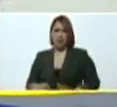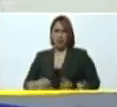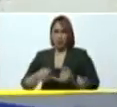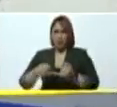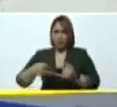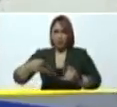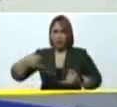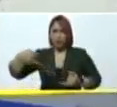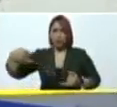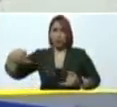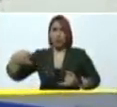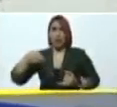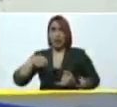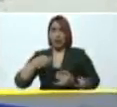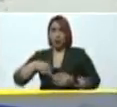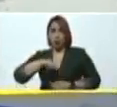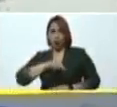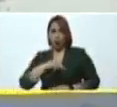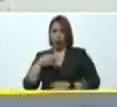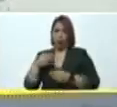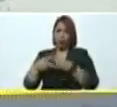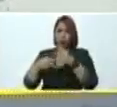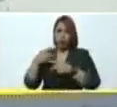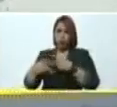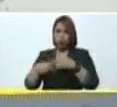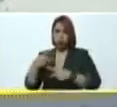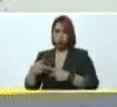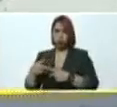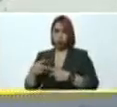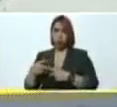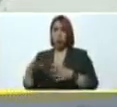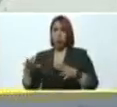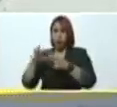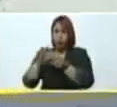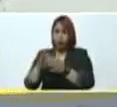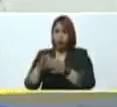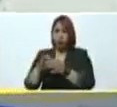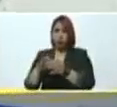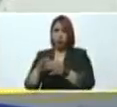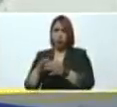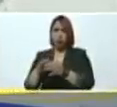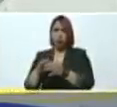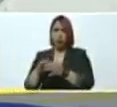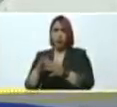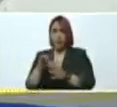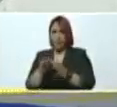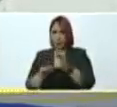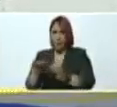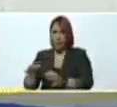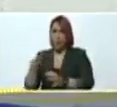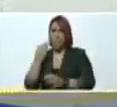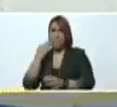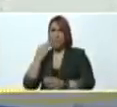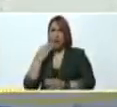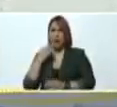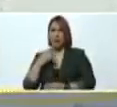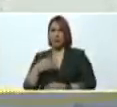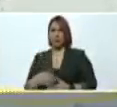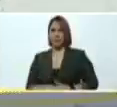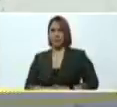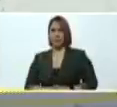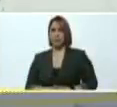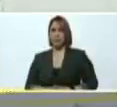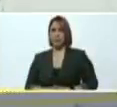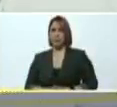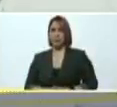Allí la procesamos, las que sean compatibles, se van a guardar. Células madres. Se van a guardar en estas neveras. Y